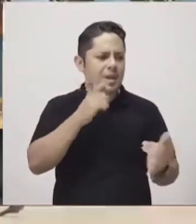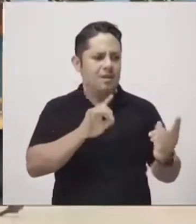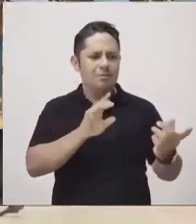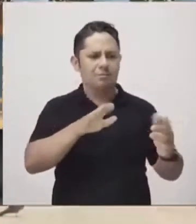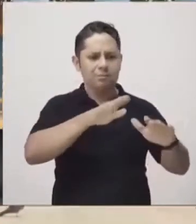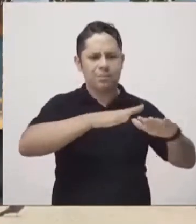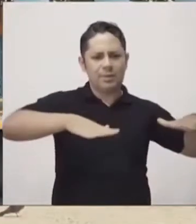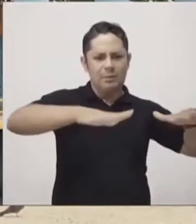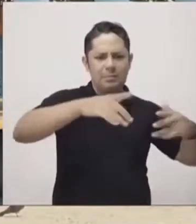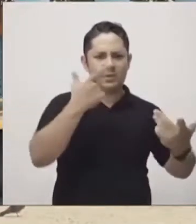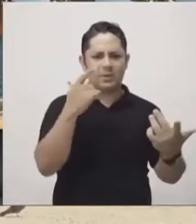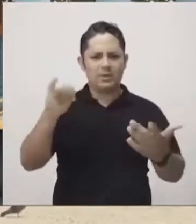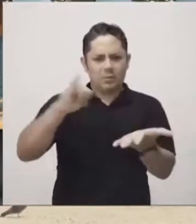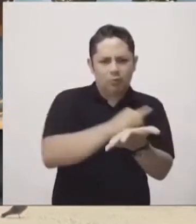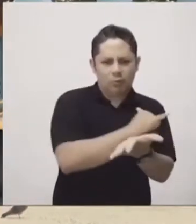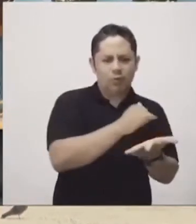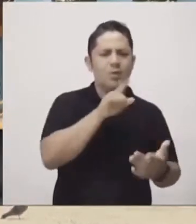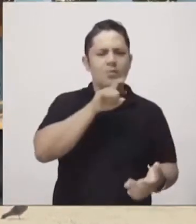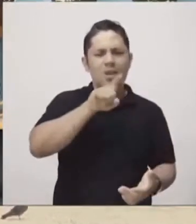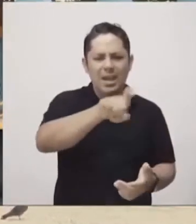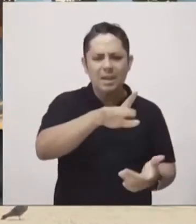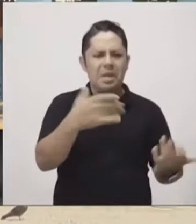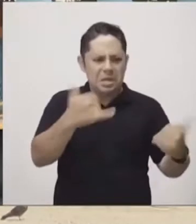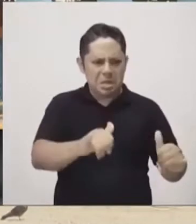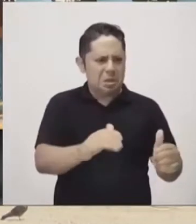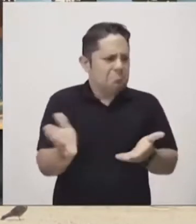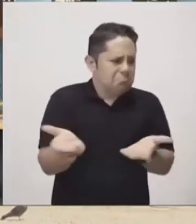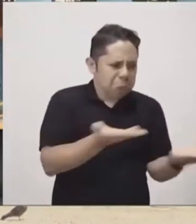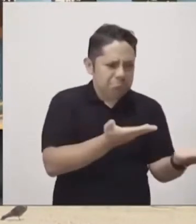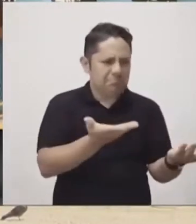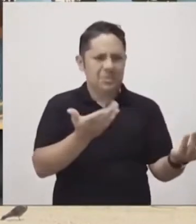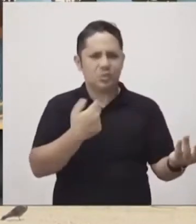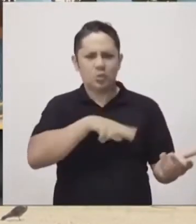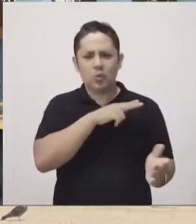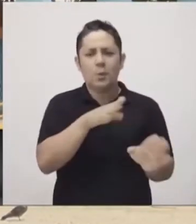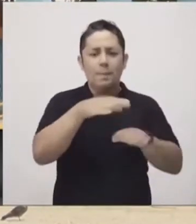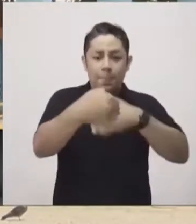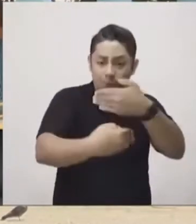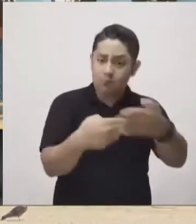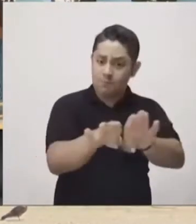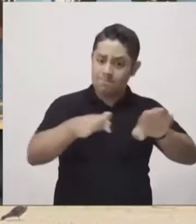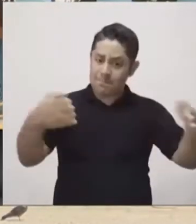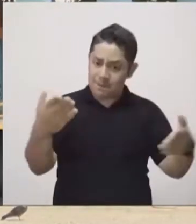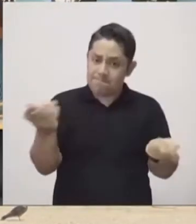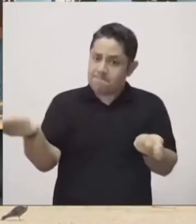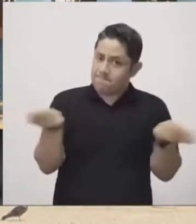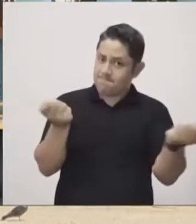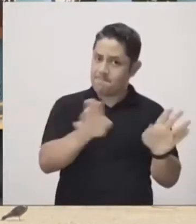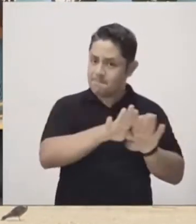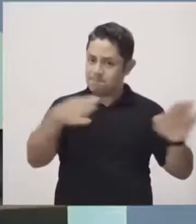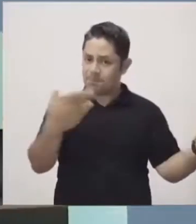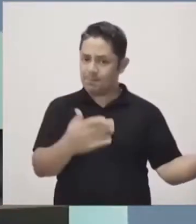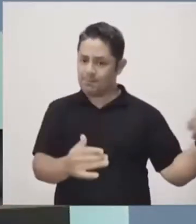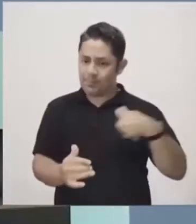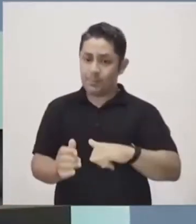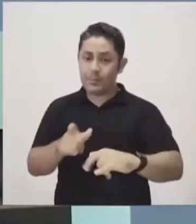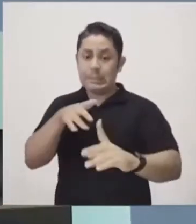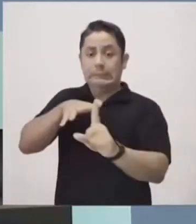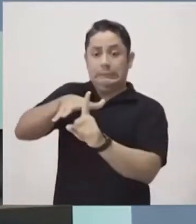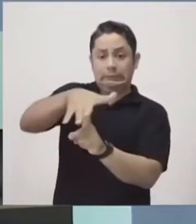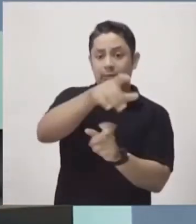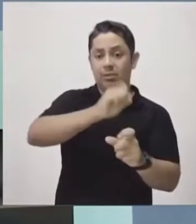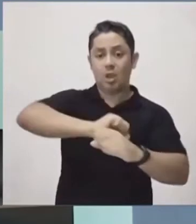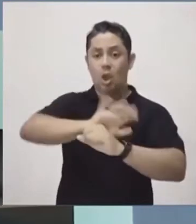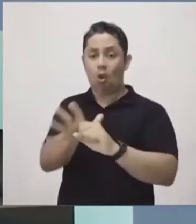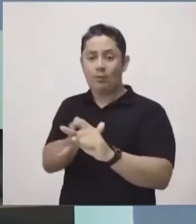ya el visto bueno al aerosivil. Actualmente el aeropuerto internacional Gustavo Rojas Pinilla figura en la lista de los 15 terminales aéreos del país